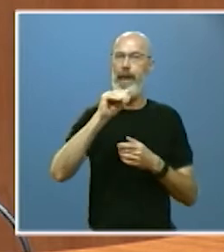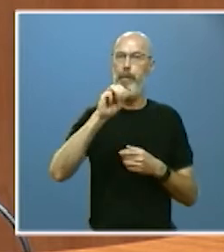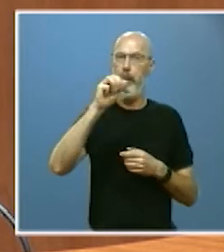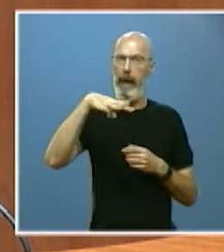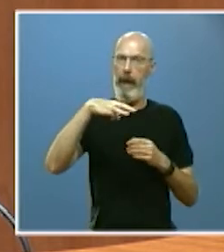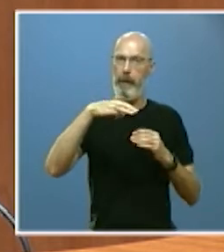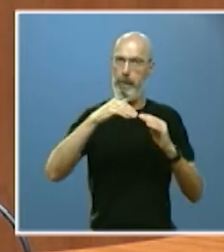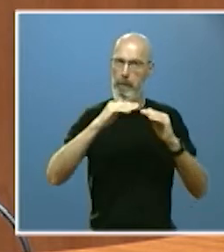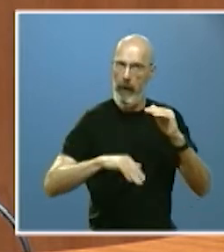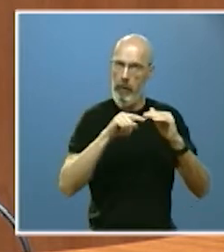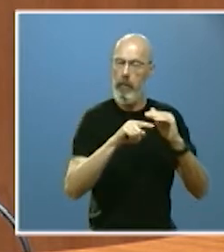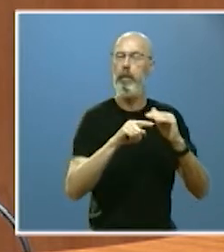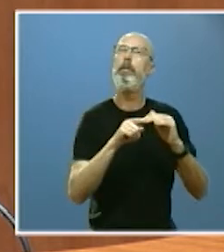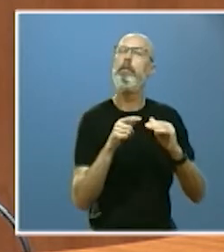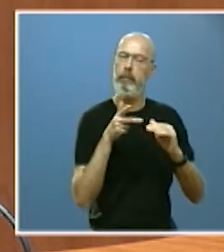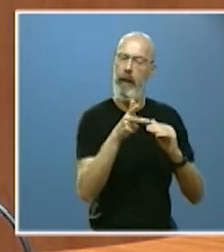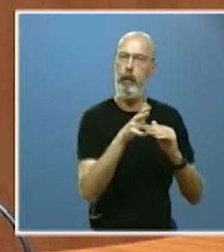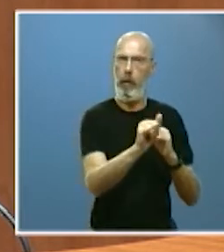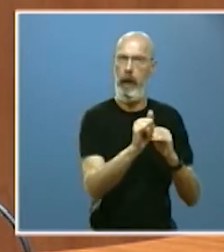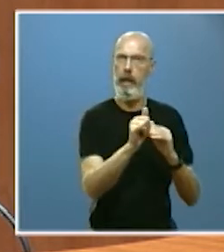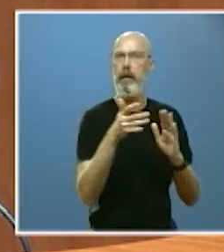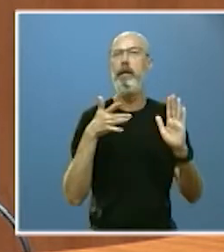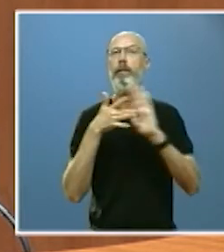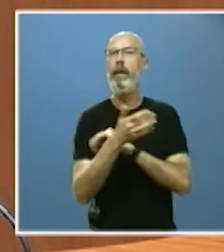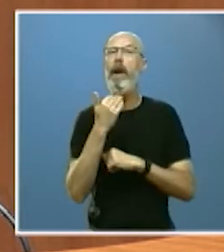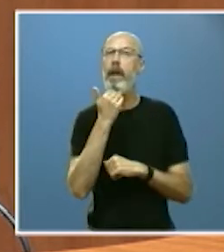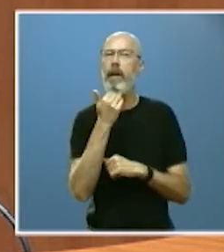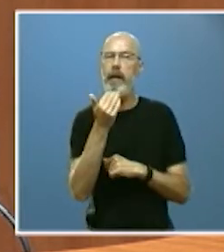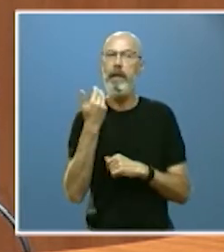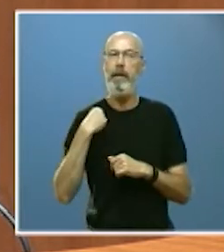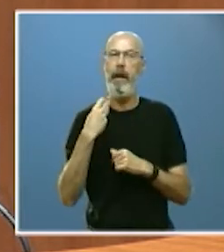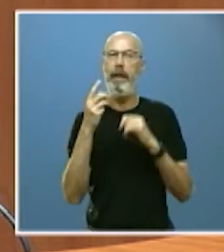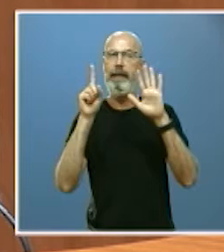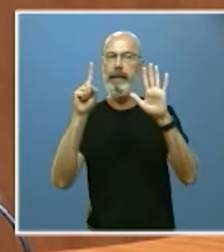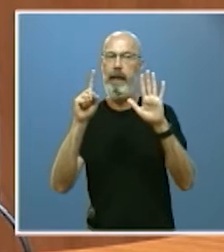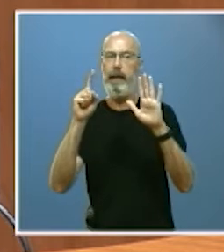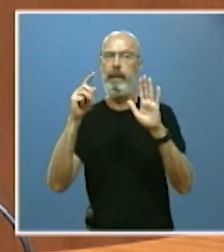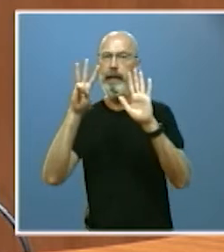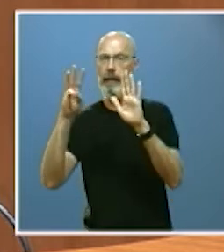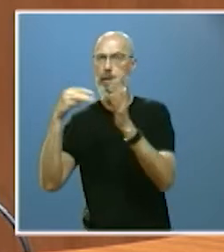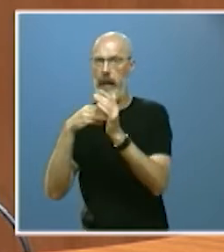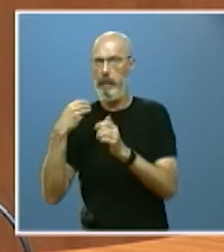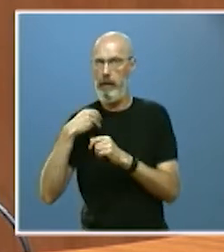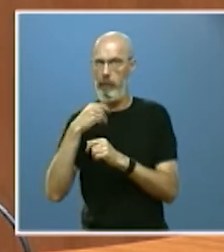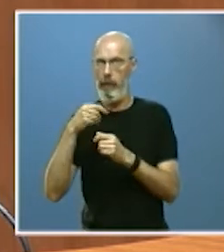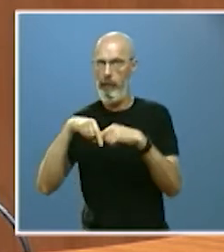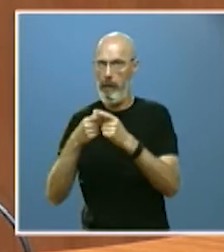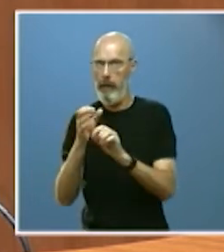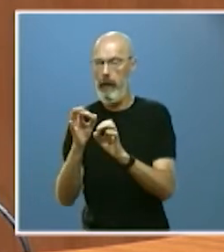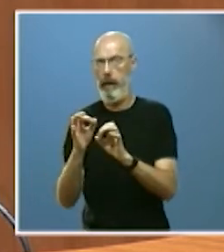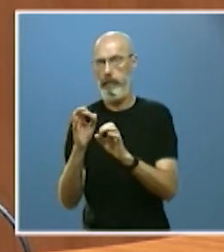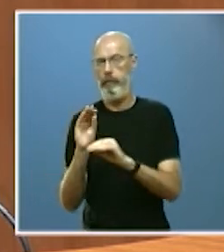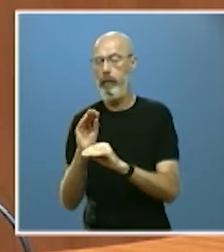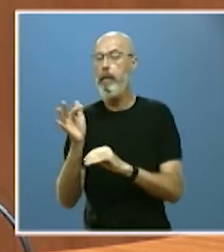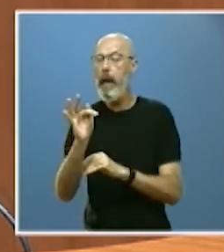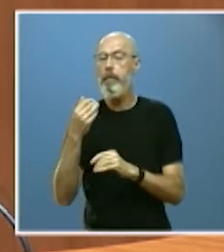63.000 familias con un esfuerzo cercano a los 17 millones de euros por otro lado las condiciones de acceso al comedor